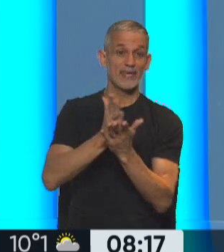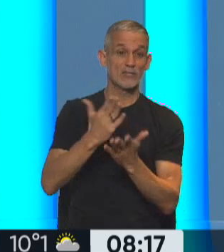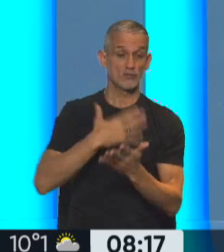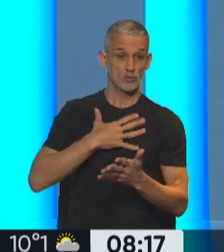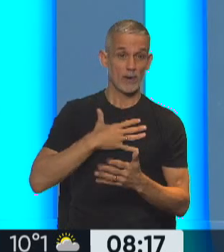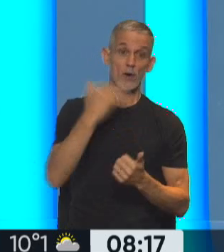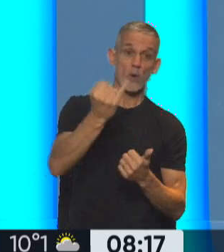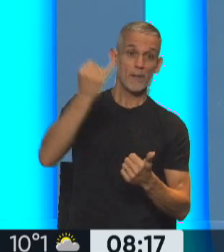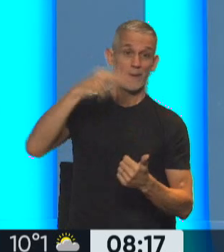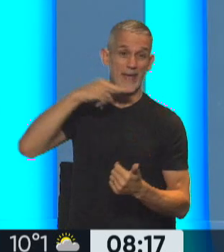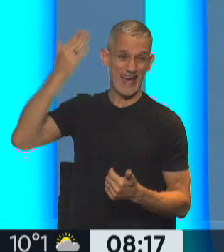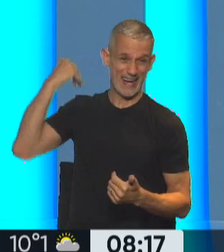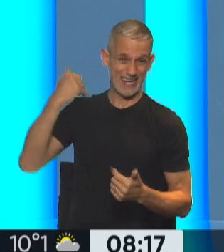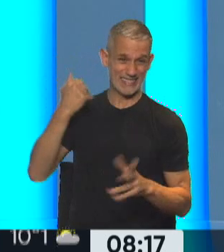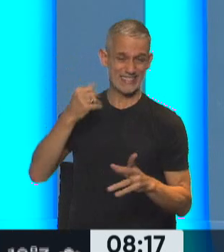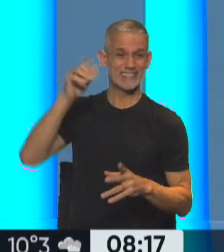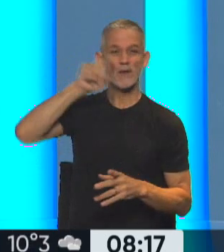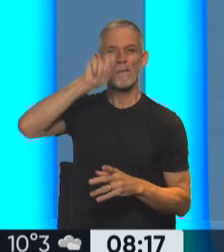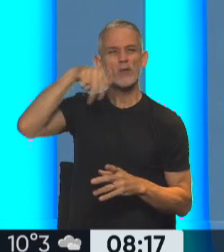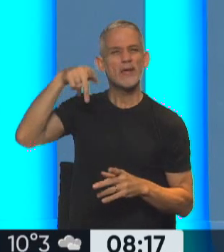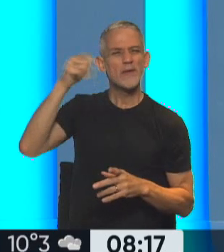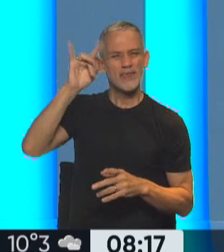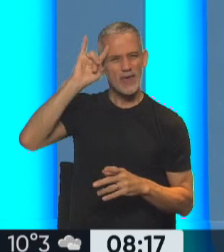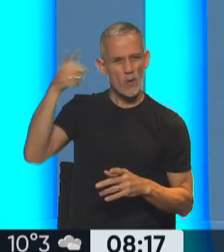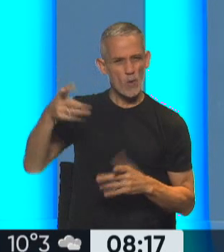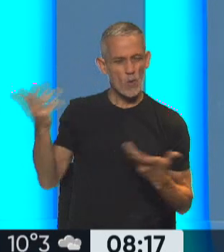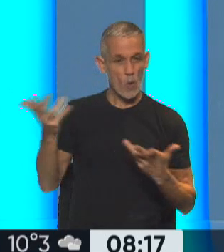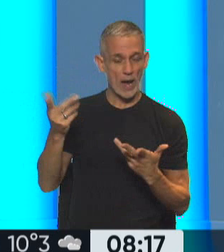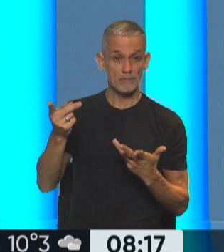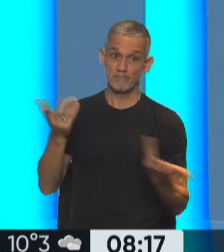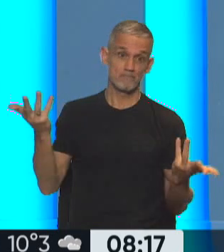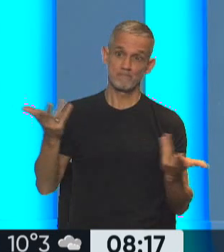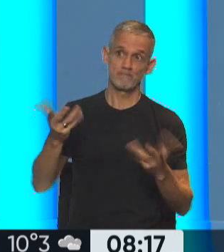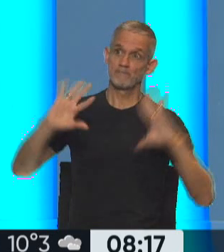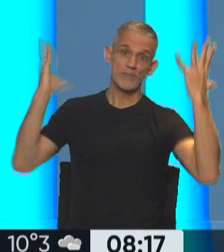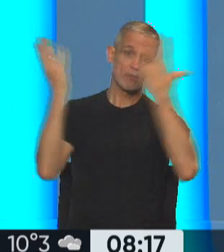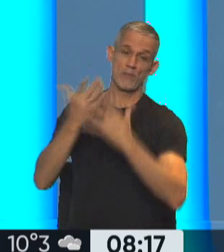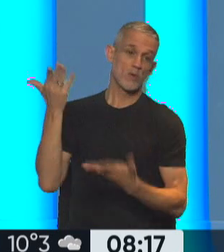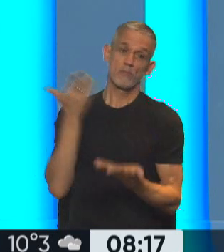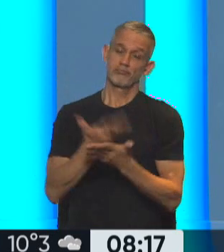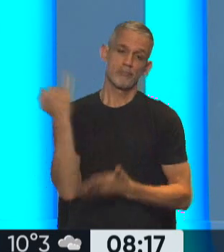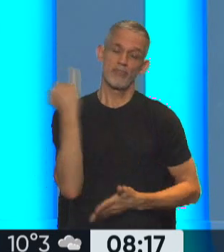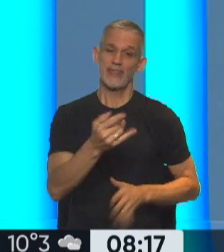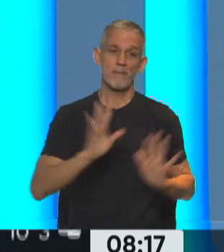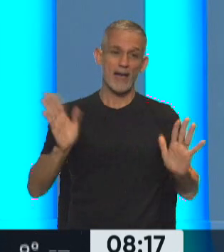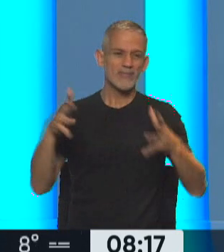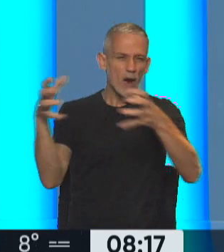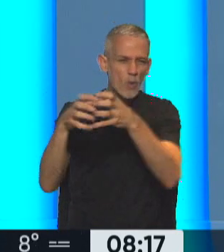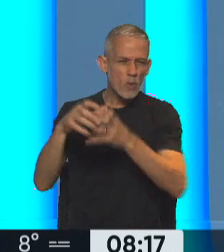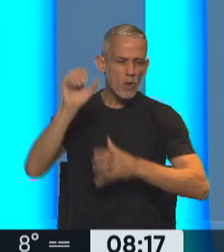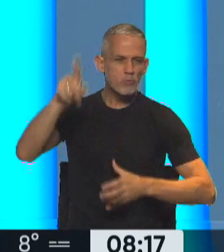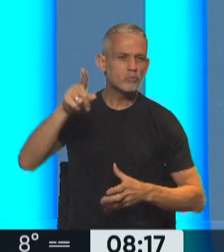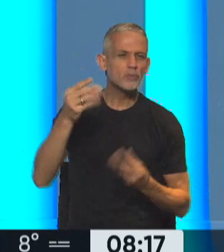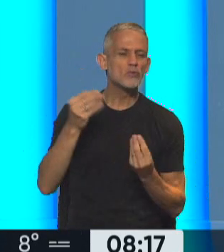viernes de la semana pasada en Montevideo, había allí una demanda internacional impulsada por la agrupación de